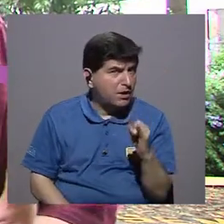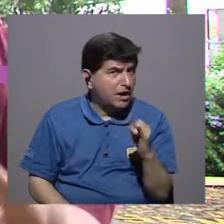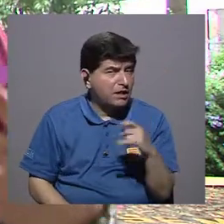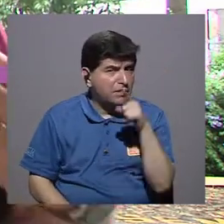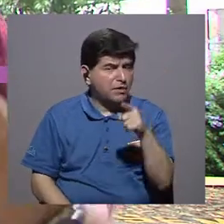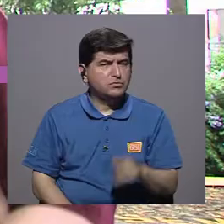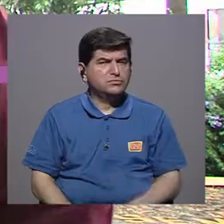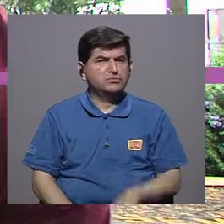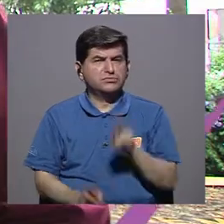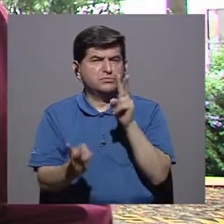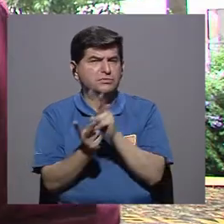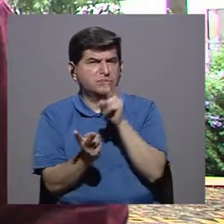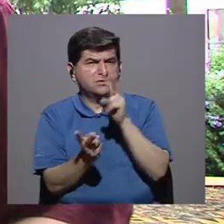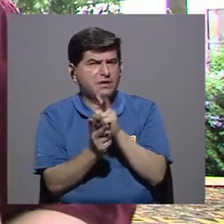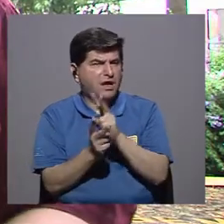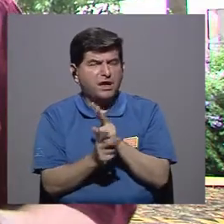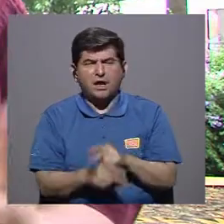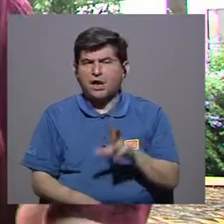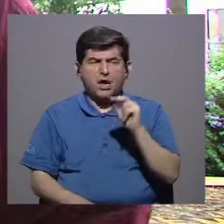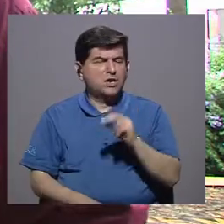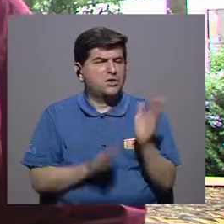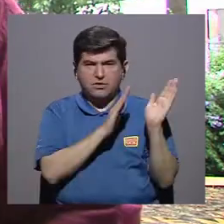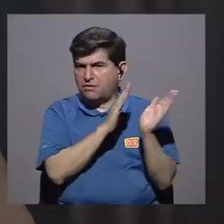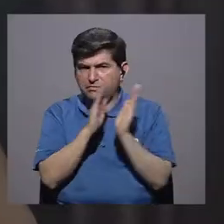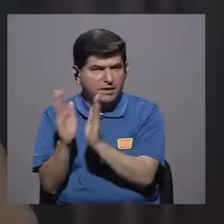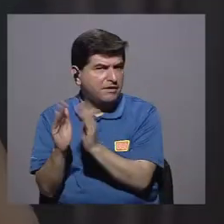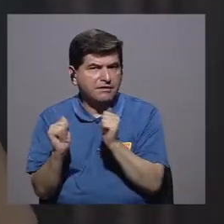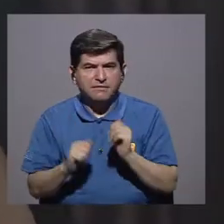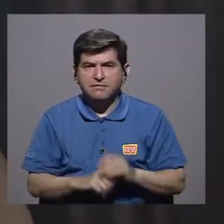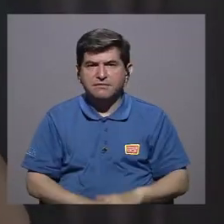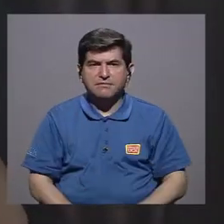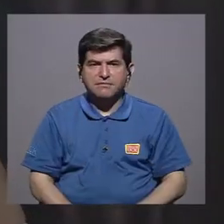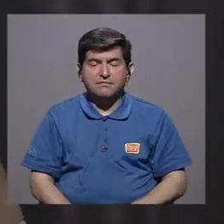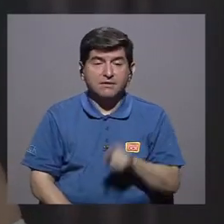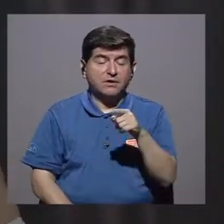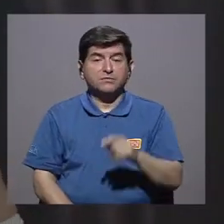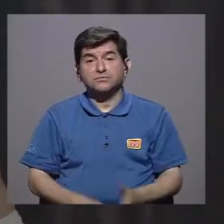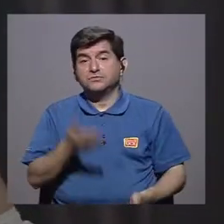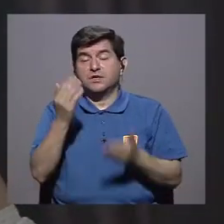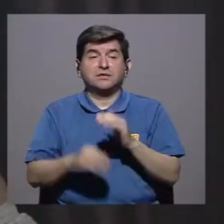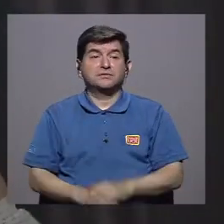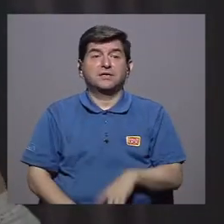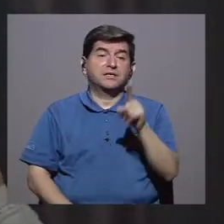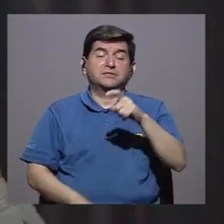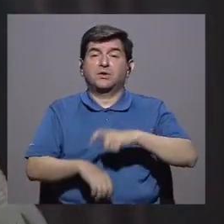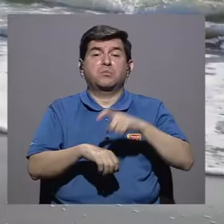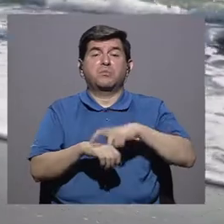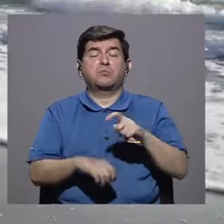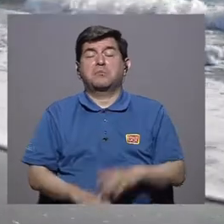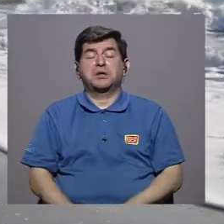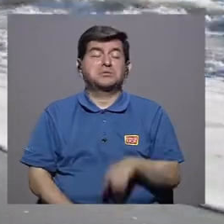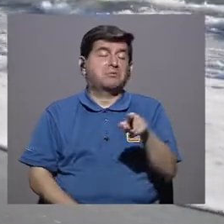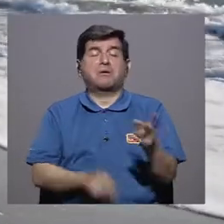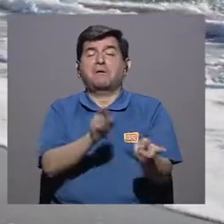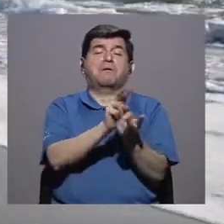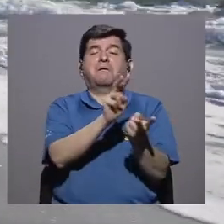violada, usted tuvo relaciones no programadas, tuvo una aventura. Esto podría